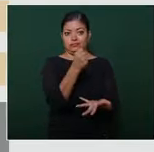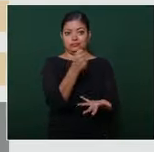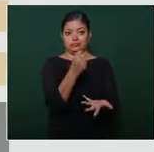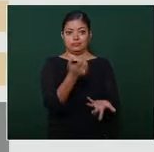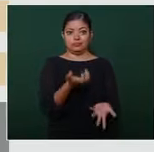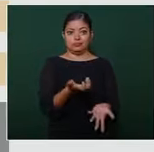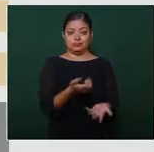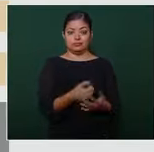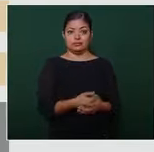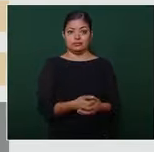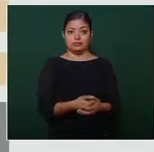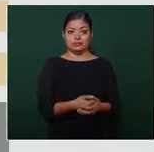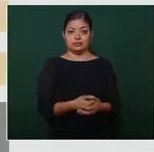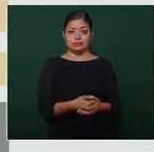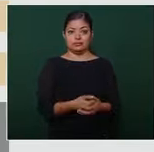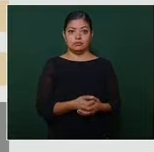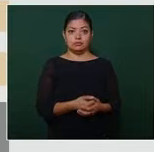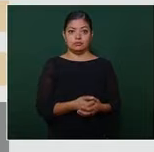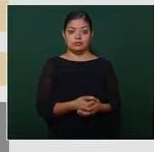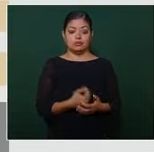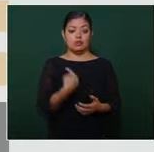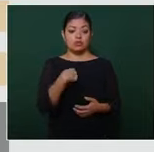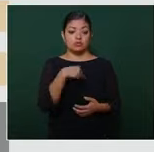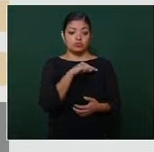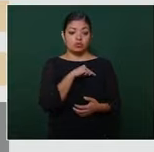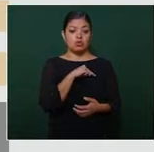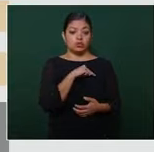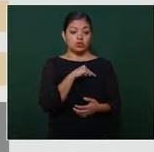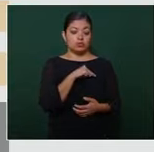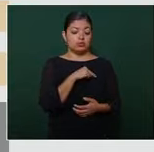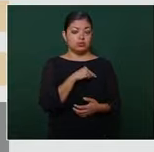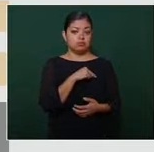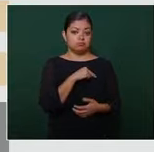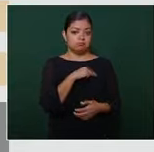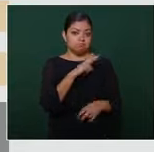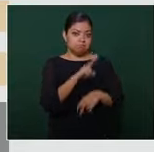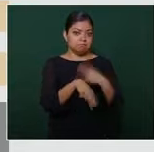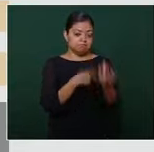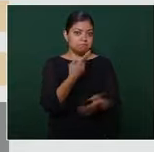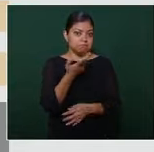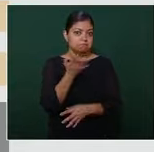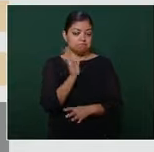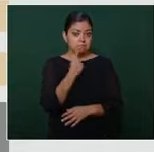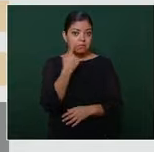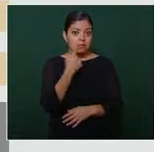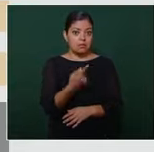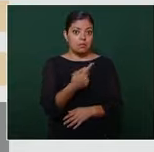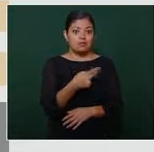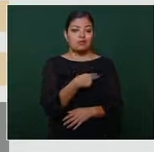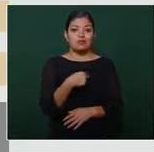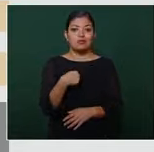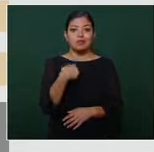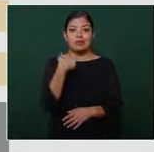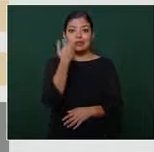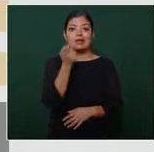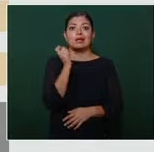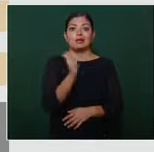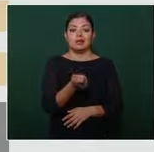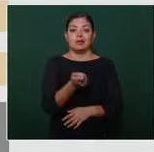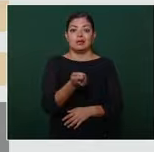y vamos a ver si tenemos posibilidad de comprometer para